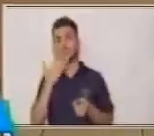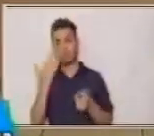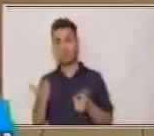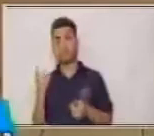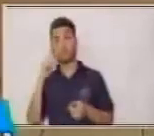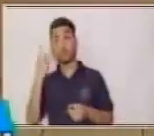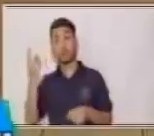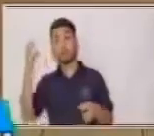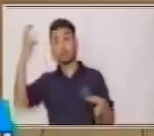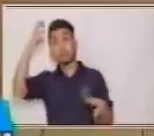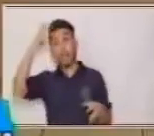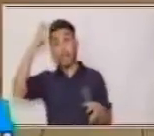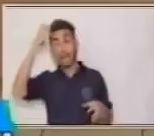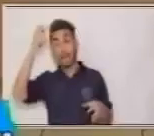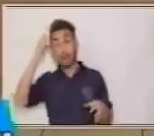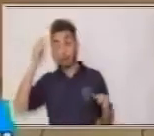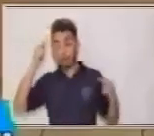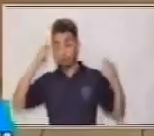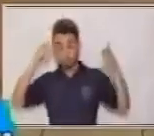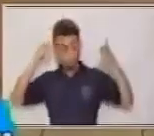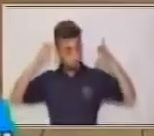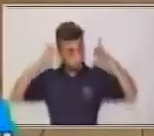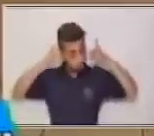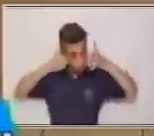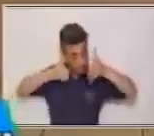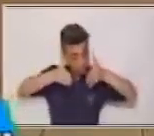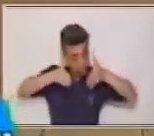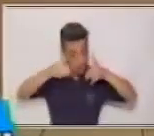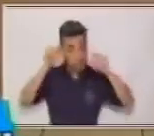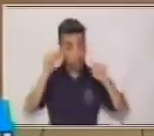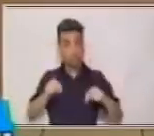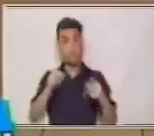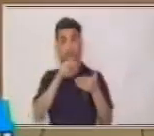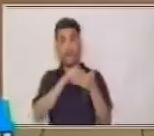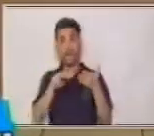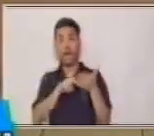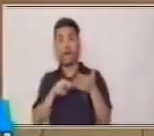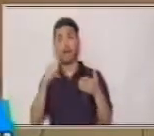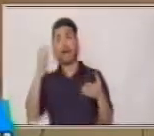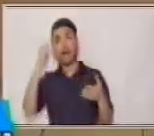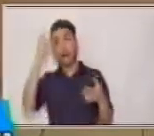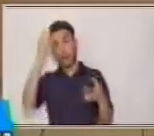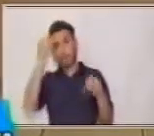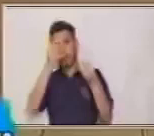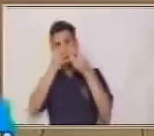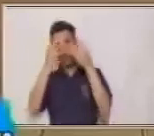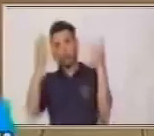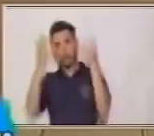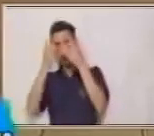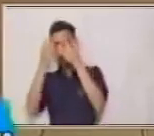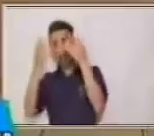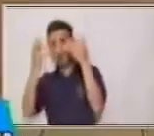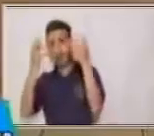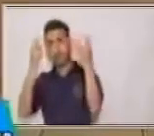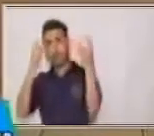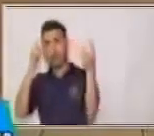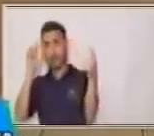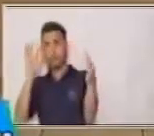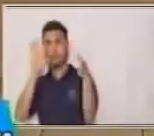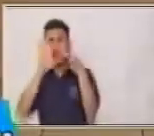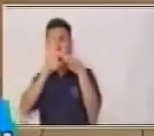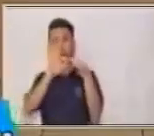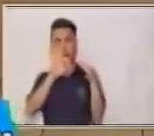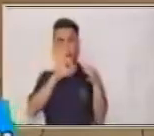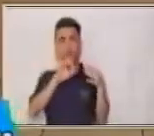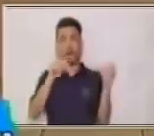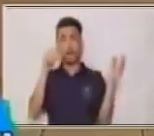cerebro está tan sumergido en esa lectura que decodifica una palabra, la asocia con otra,